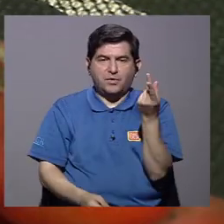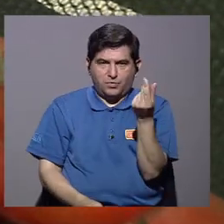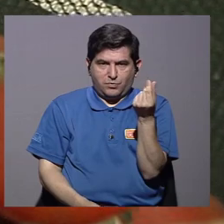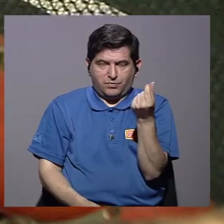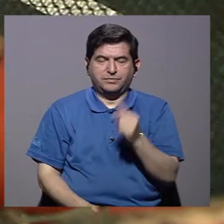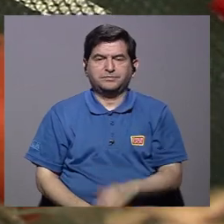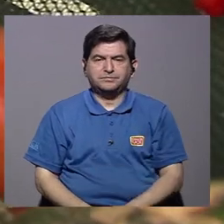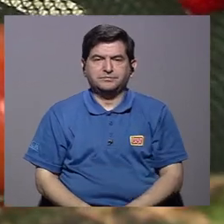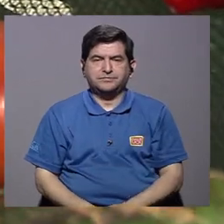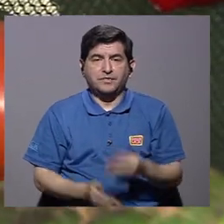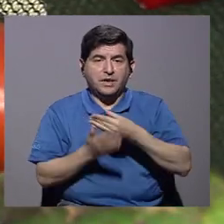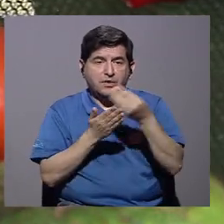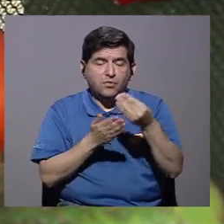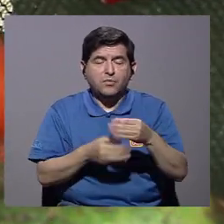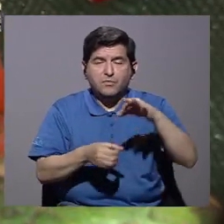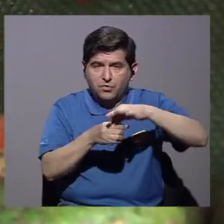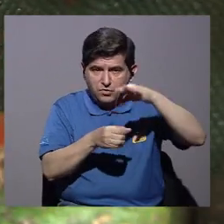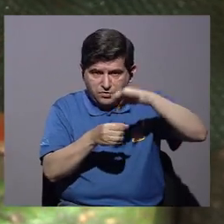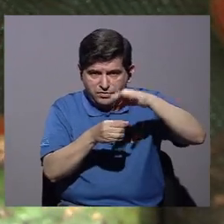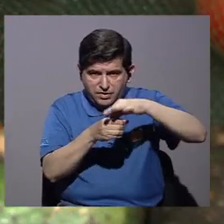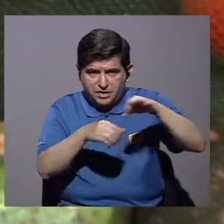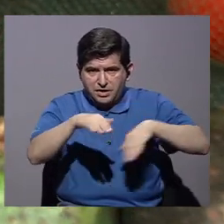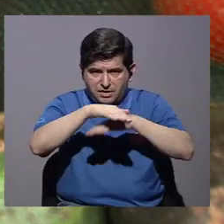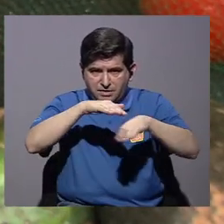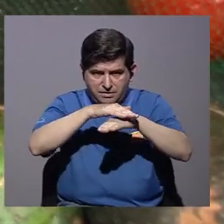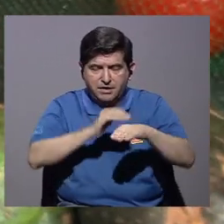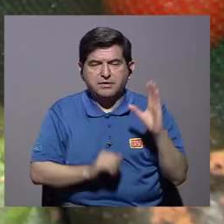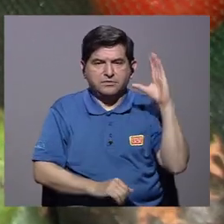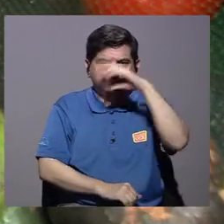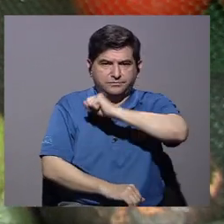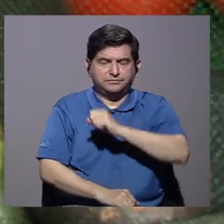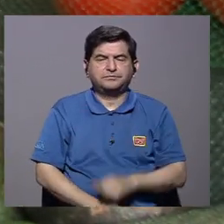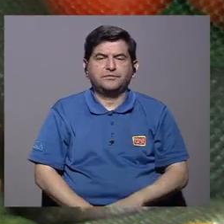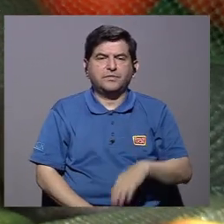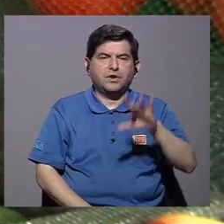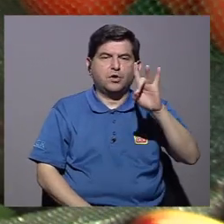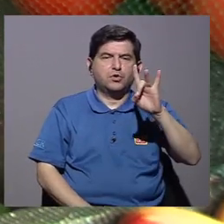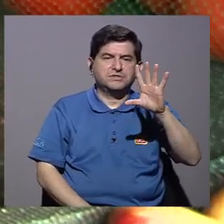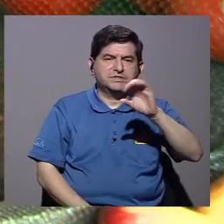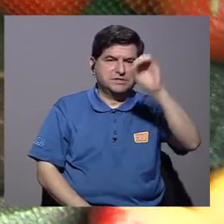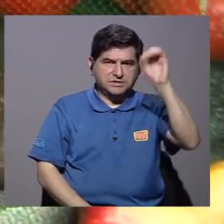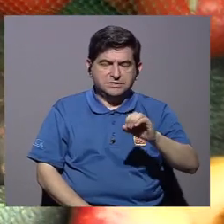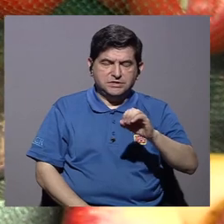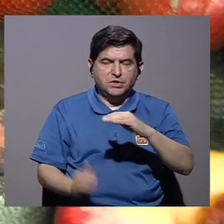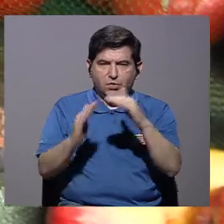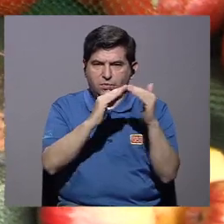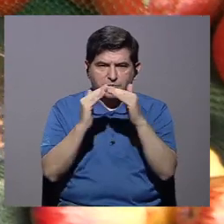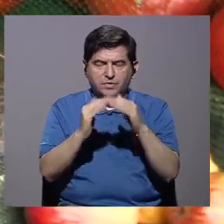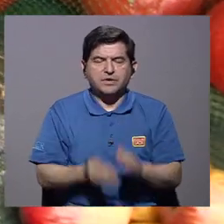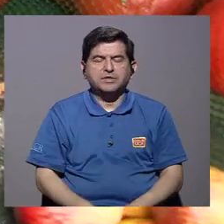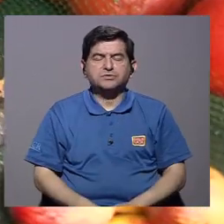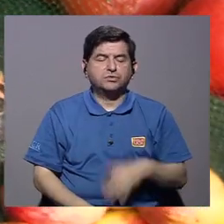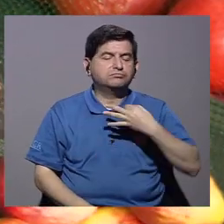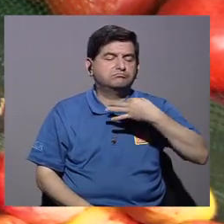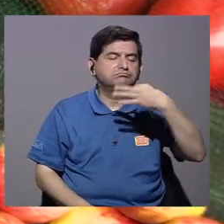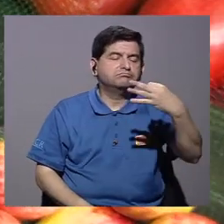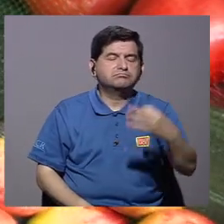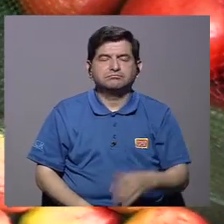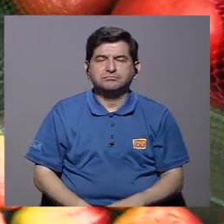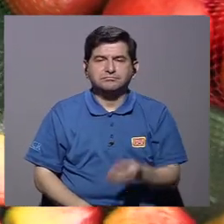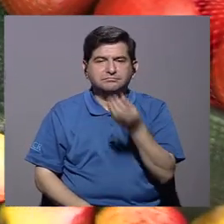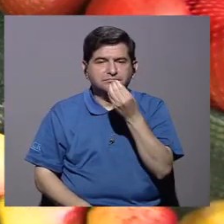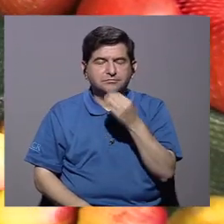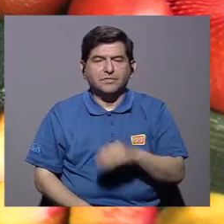donde podemos encontrar frutas y vegetales a un mejor precio. En cuanto al consumo de granos básicos, podemos observar que el